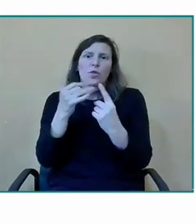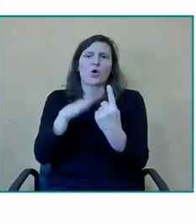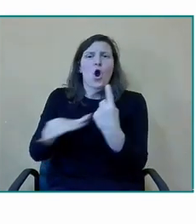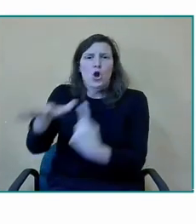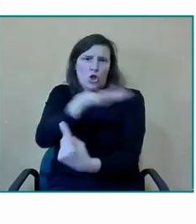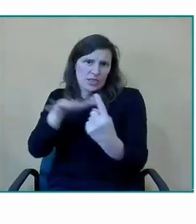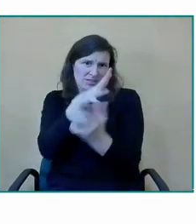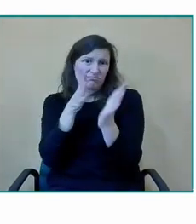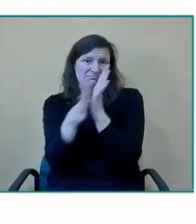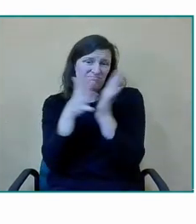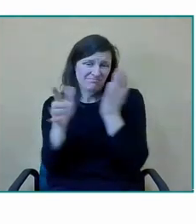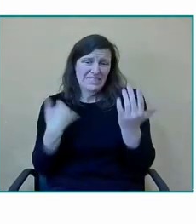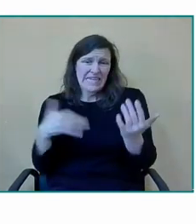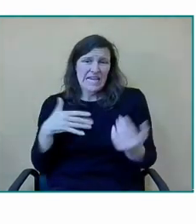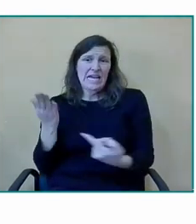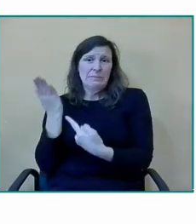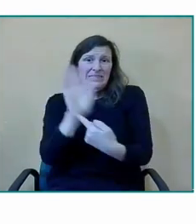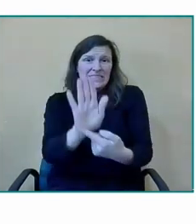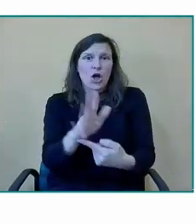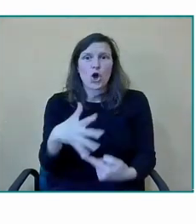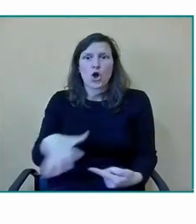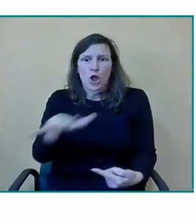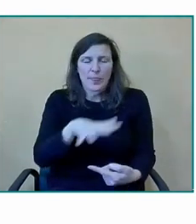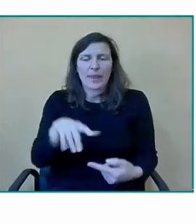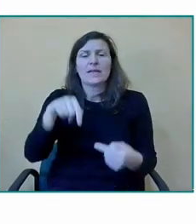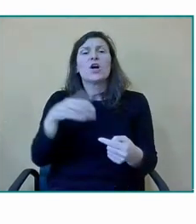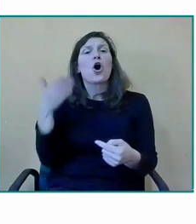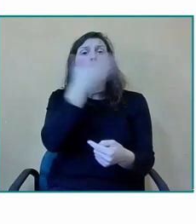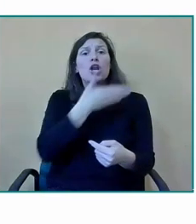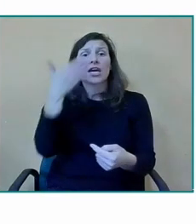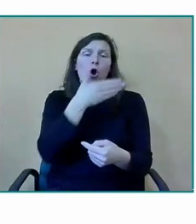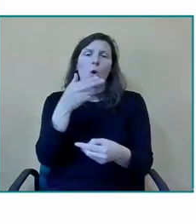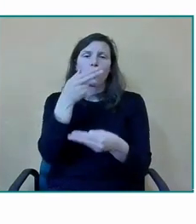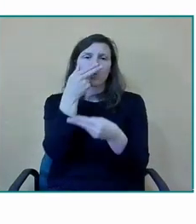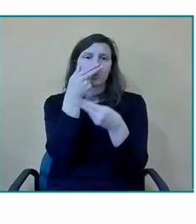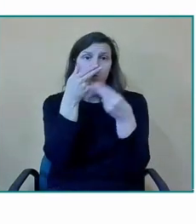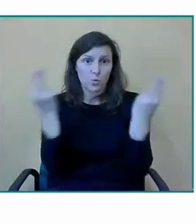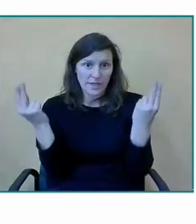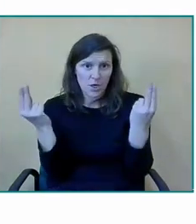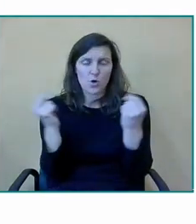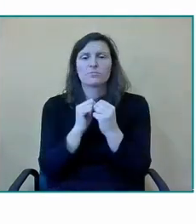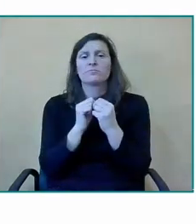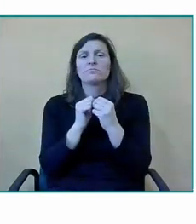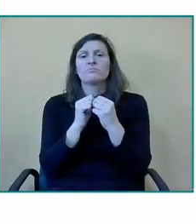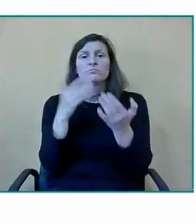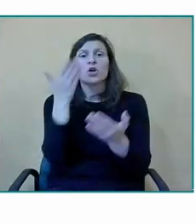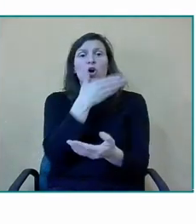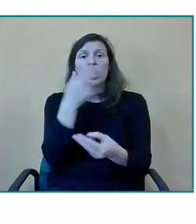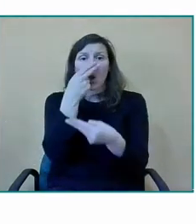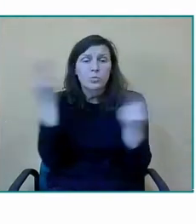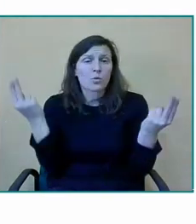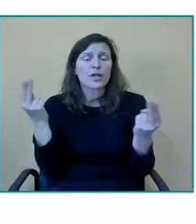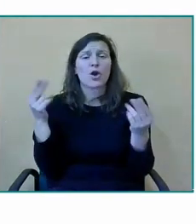nos han presentado pues dentro de un colegio público con un claro enfoque